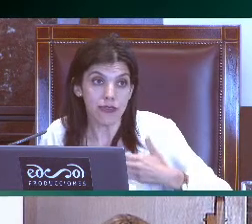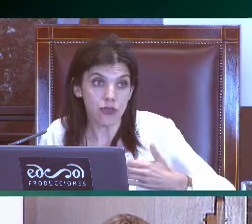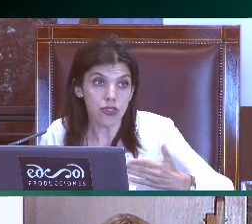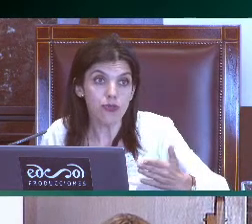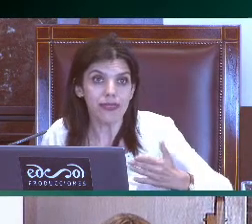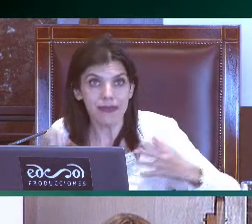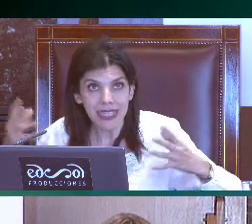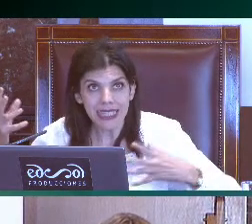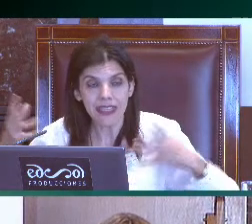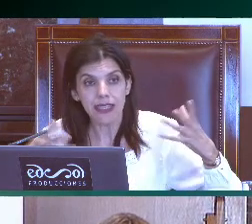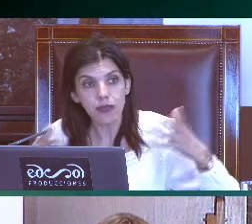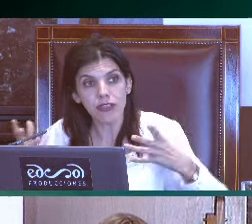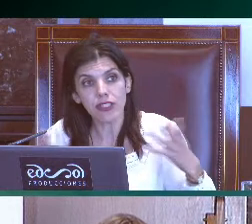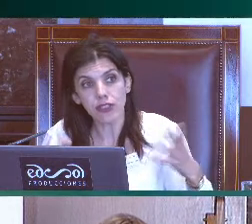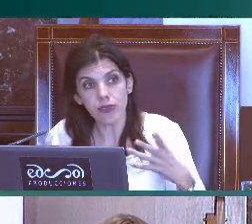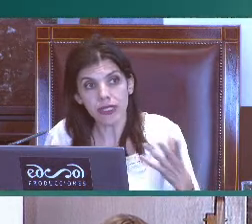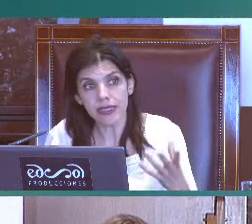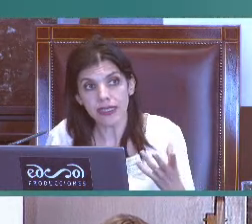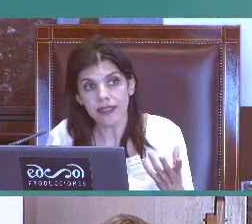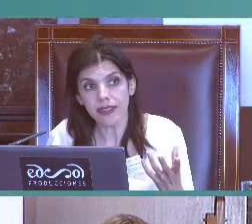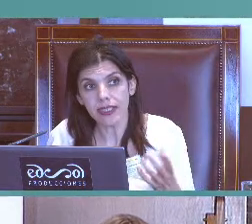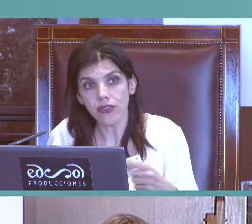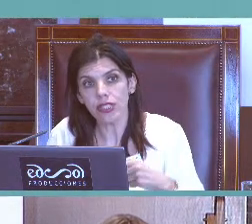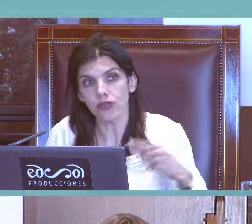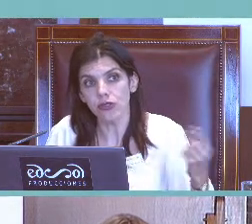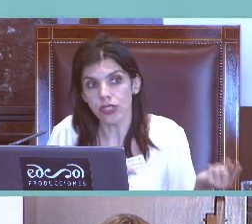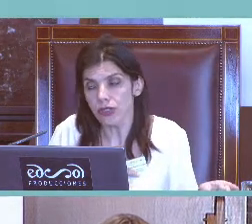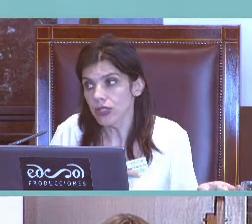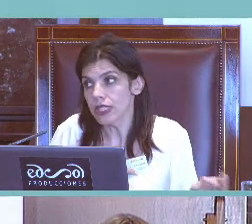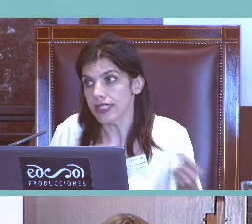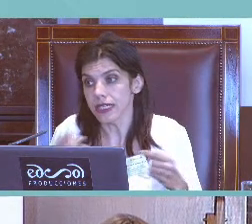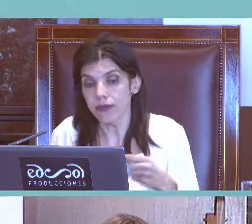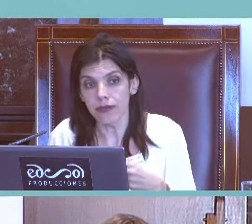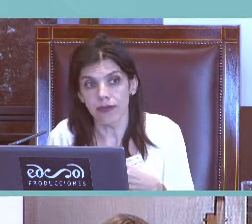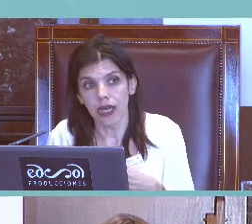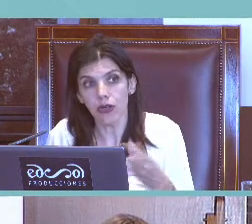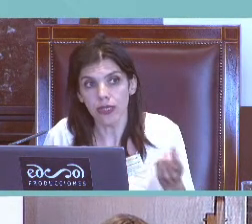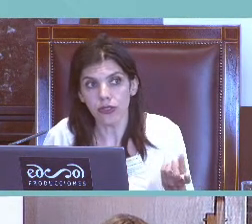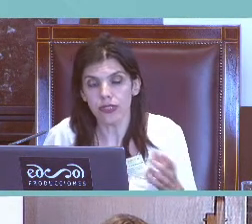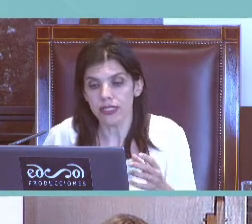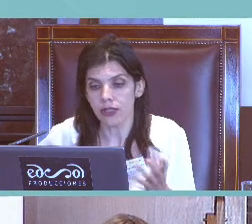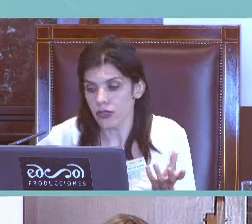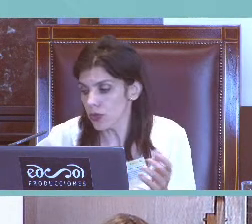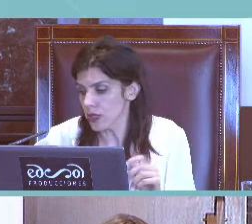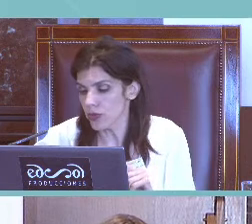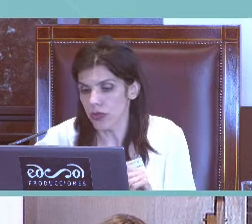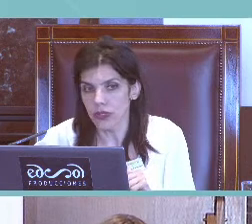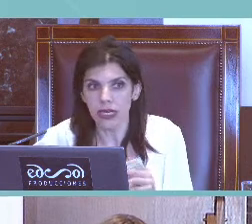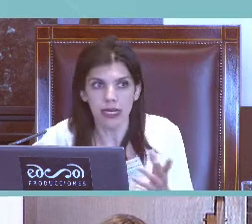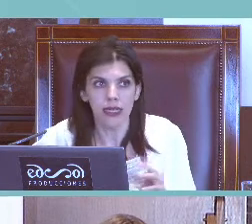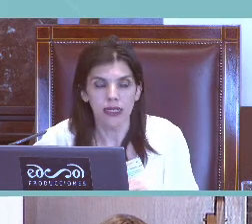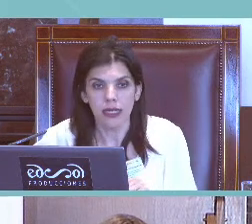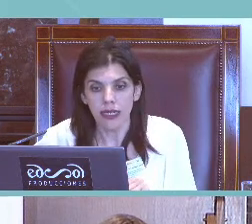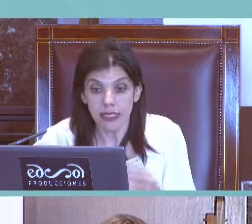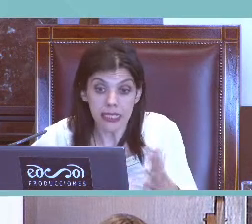da pie a que en el futuro analicemos qué factores pueden estar incidiendo en que unos niños tengan más o menos desarrollo en cuanto